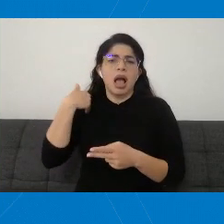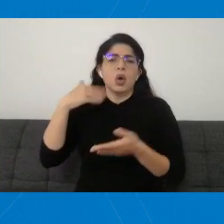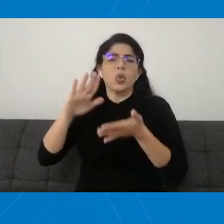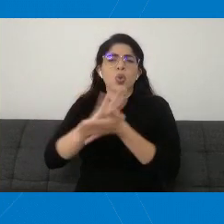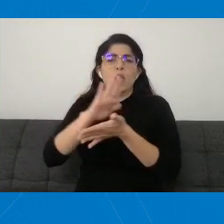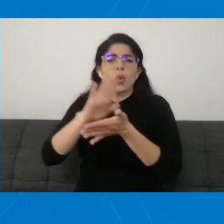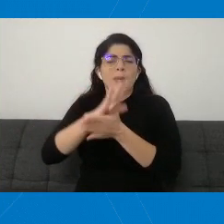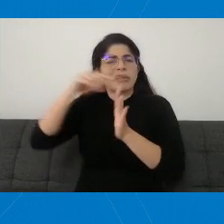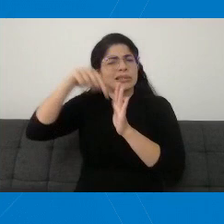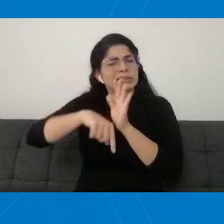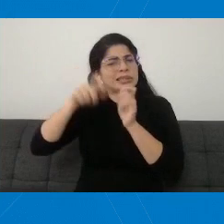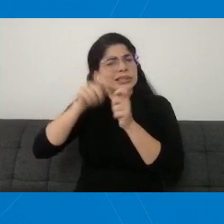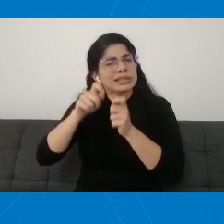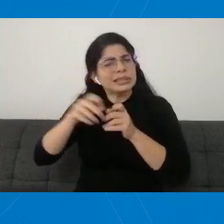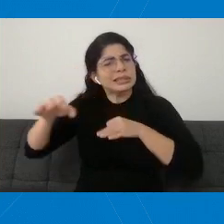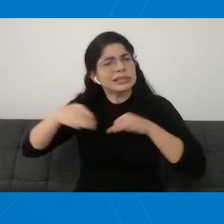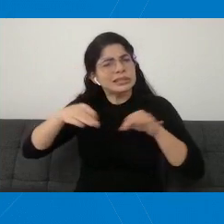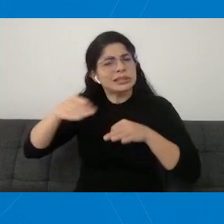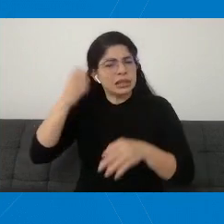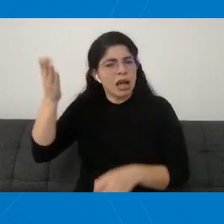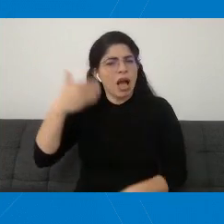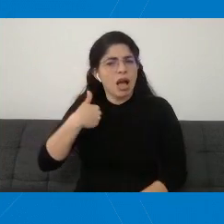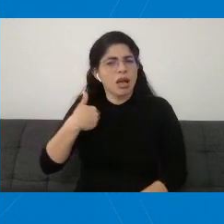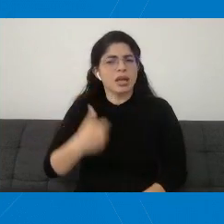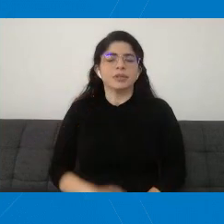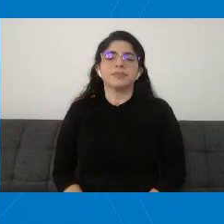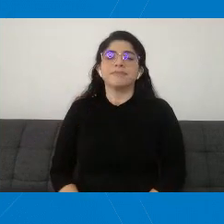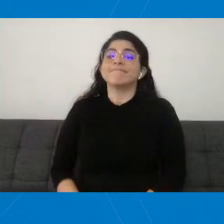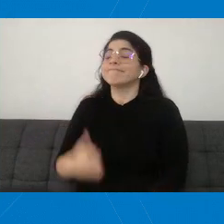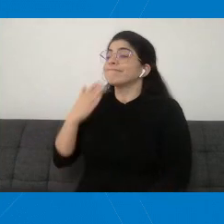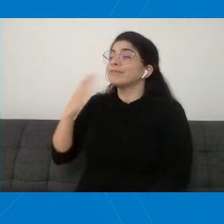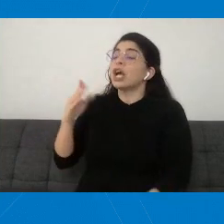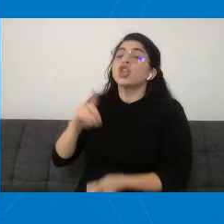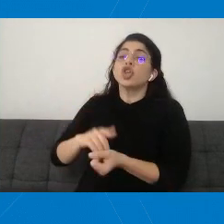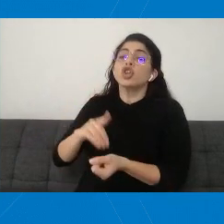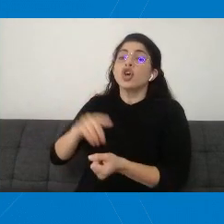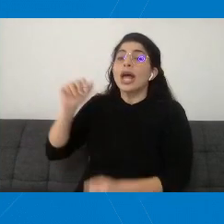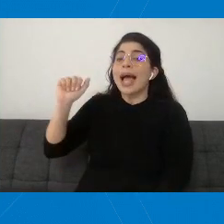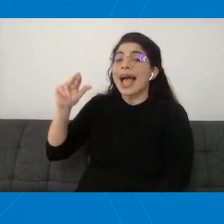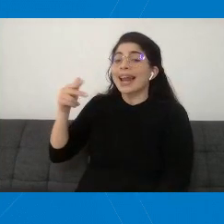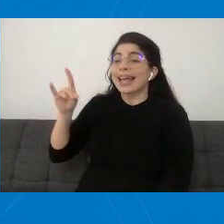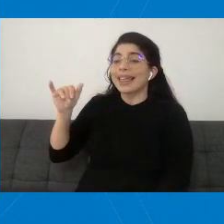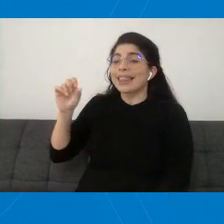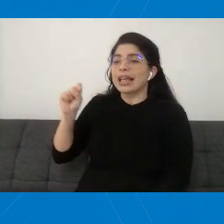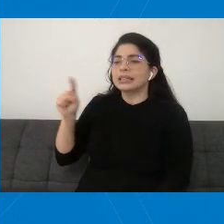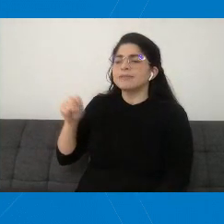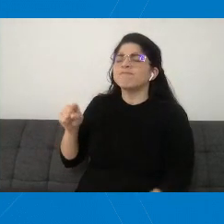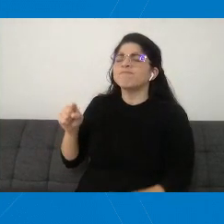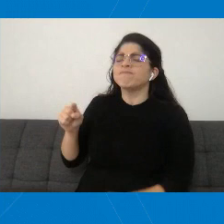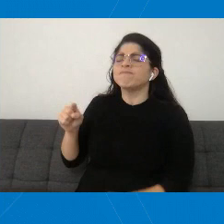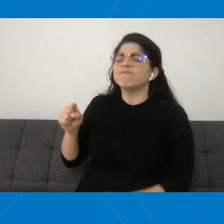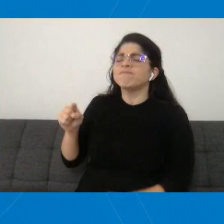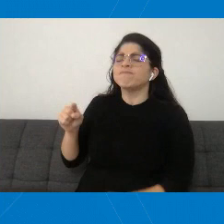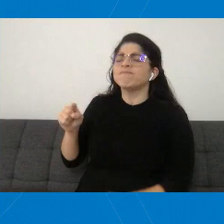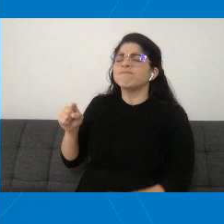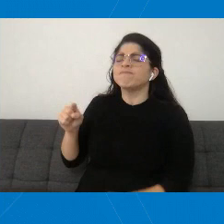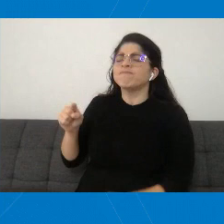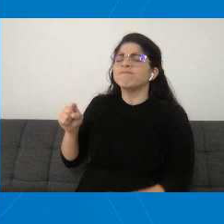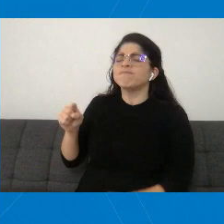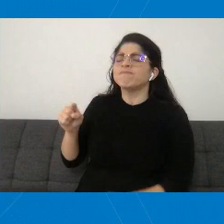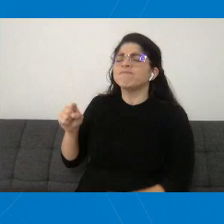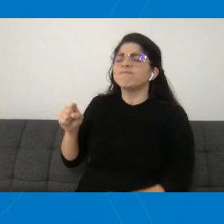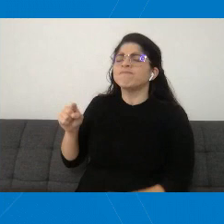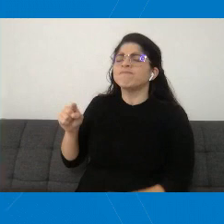muy, muy detallada. Muchísimas gracias. Doctora Arguedas, ¿cuáles son los cuidados que debe de tener el niño